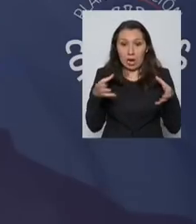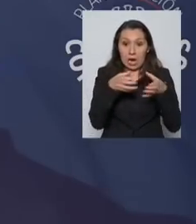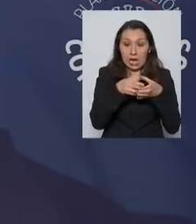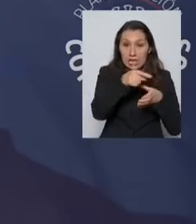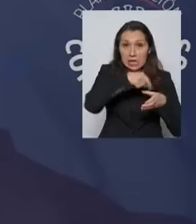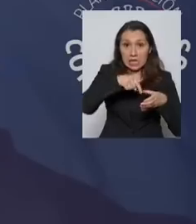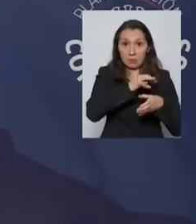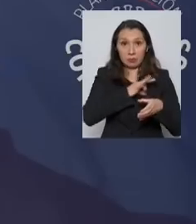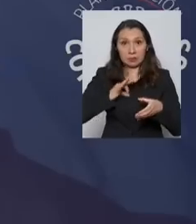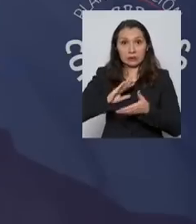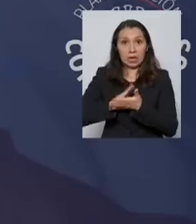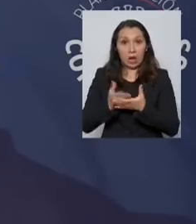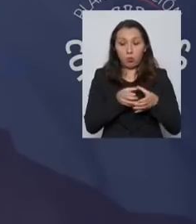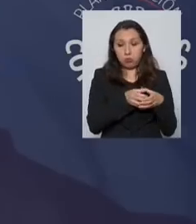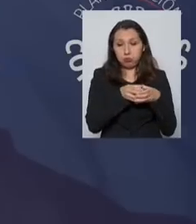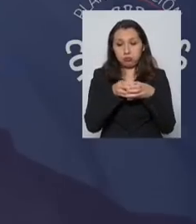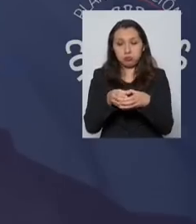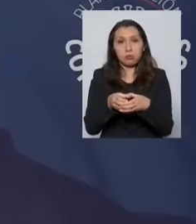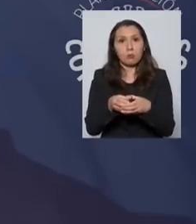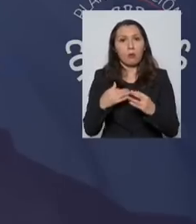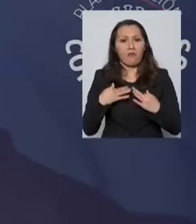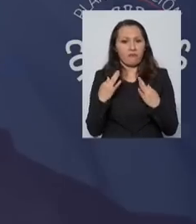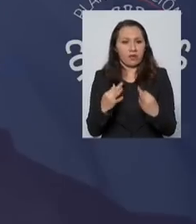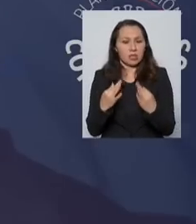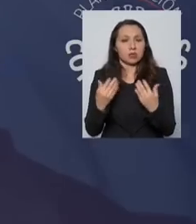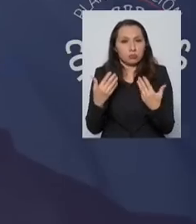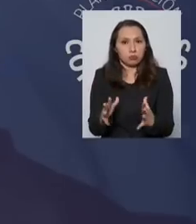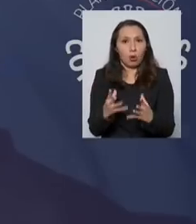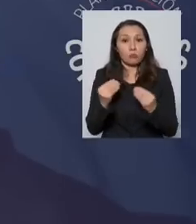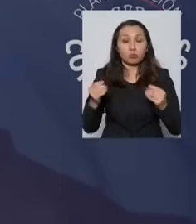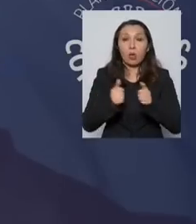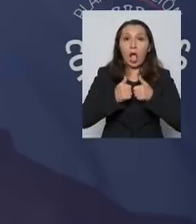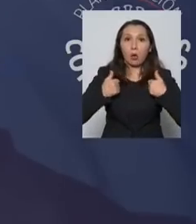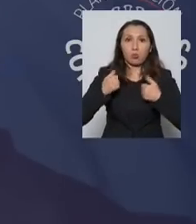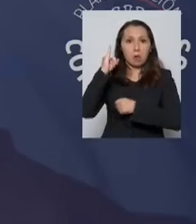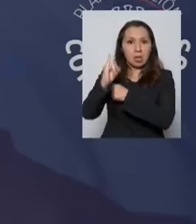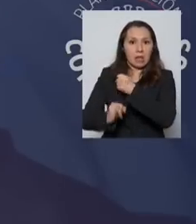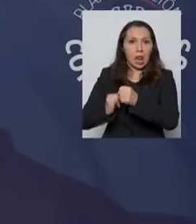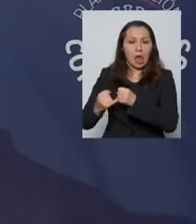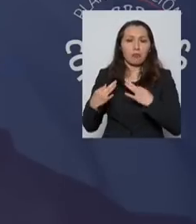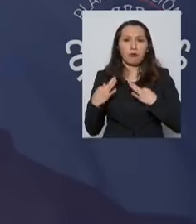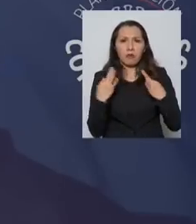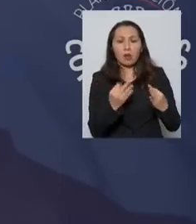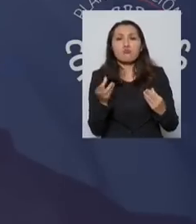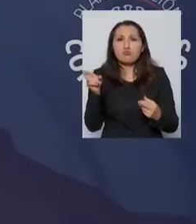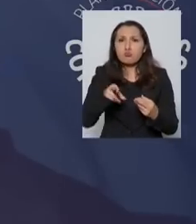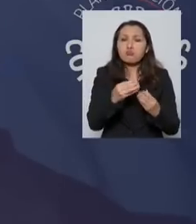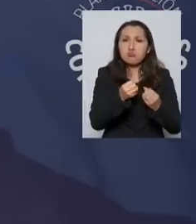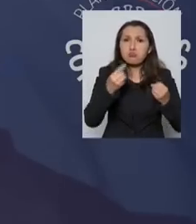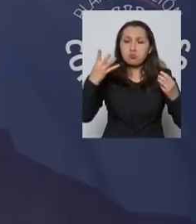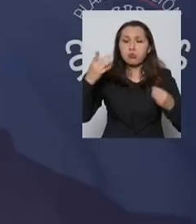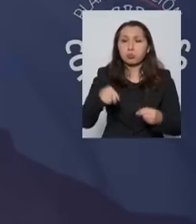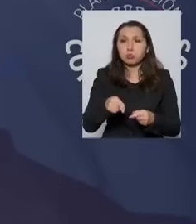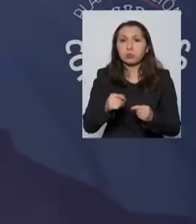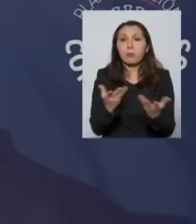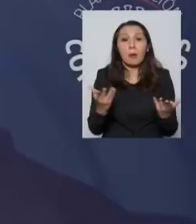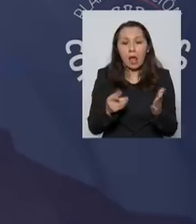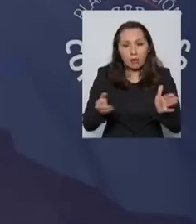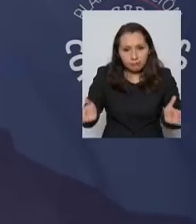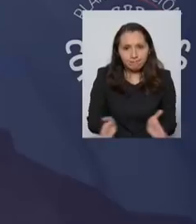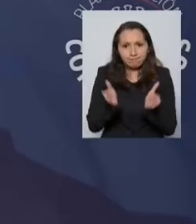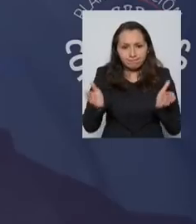que nos acompaña, que ha sido felicitado por autoridades internacionales hasta el cansancio, para sacar